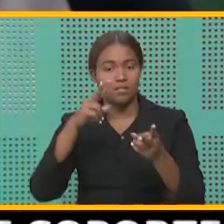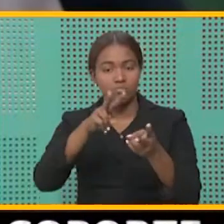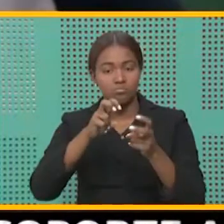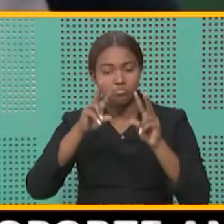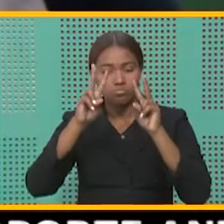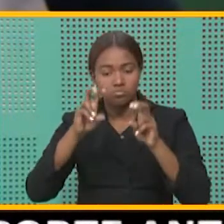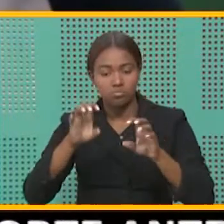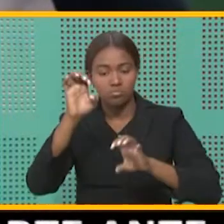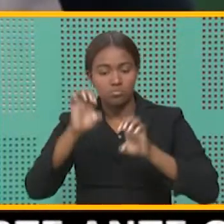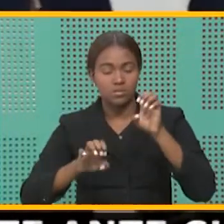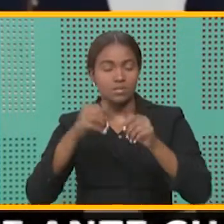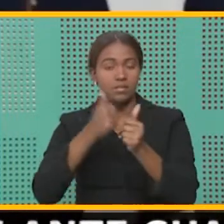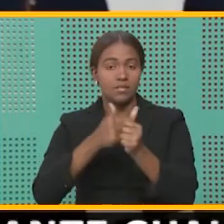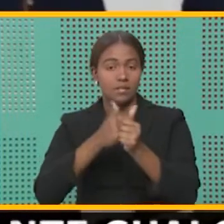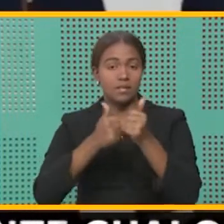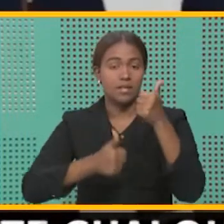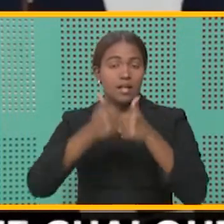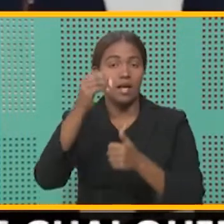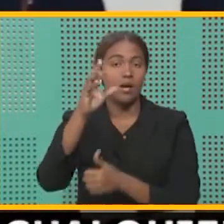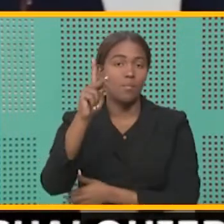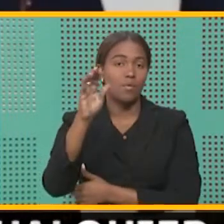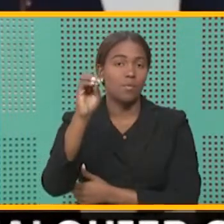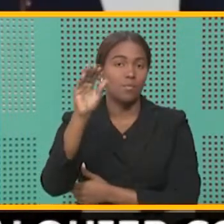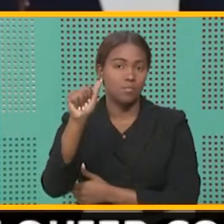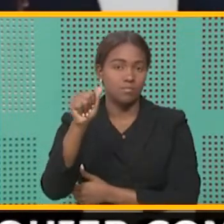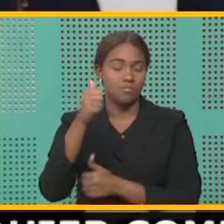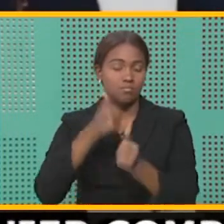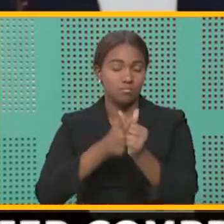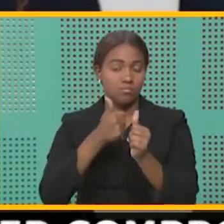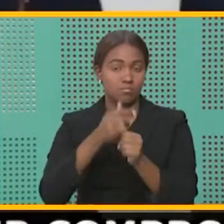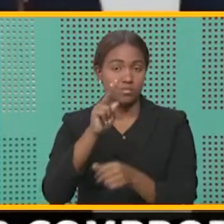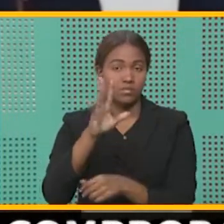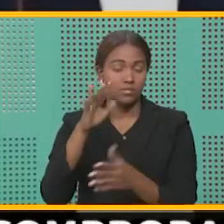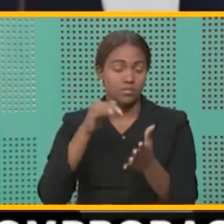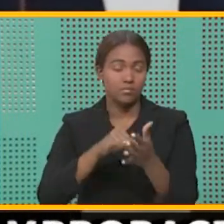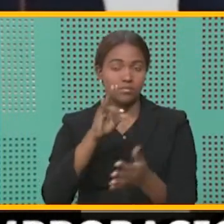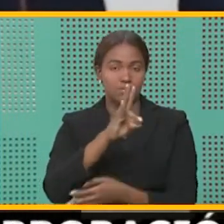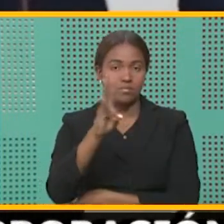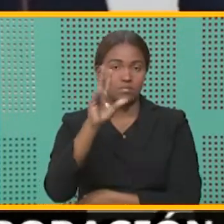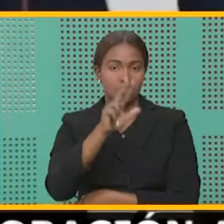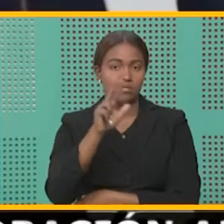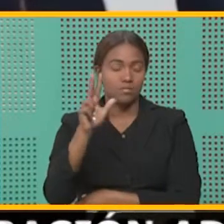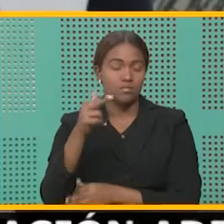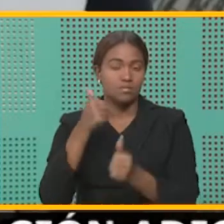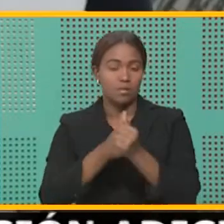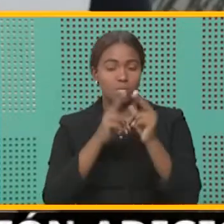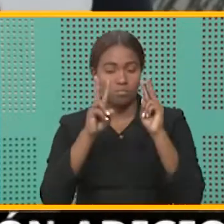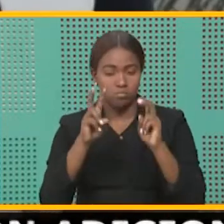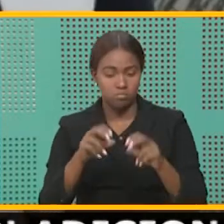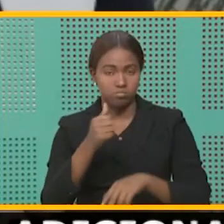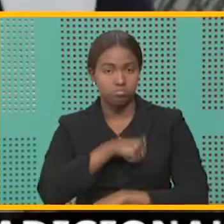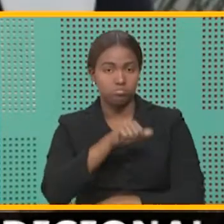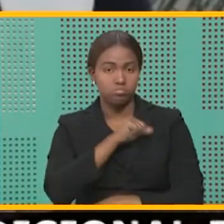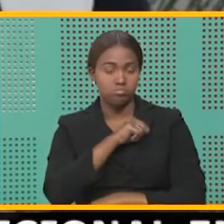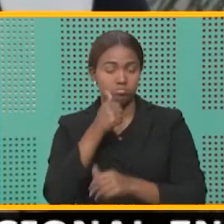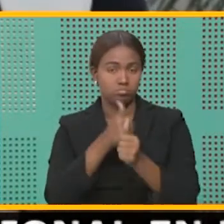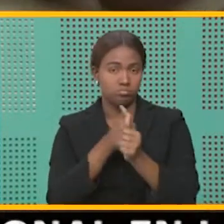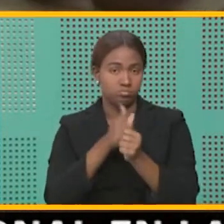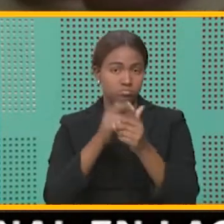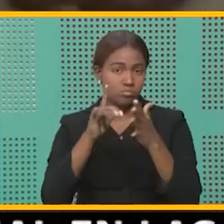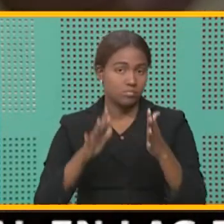orientación y medición académica POMA, de estos 25.733 en la prueba de actitud académica,